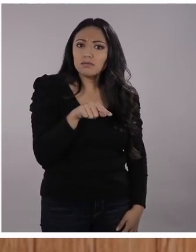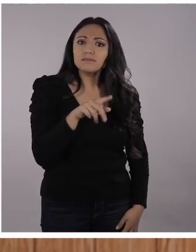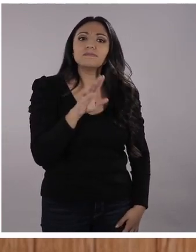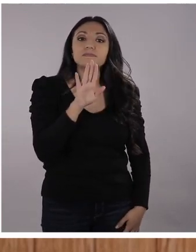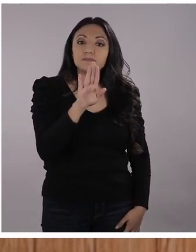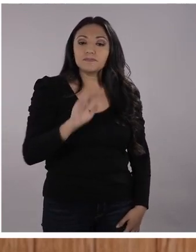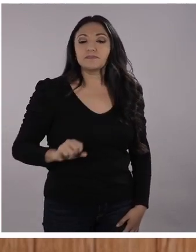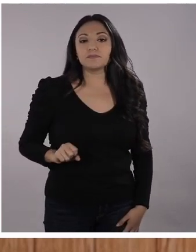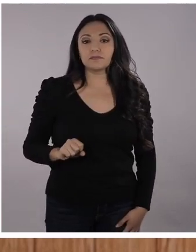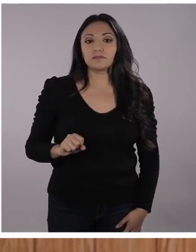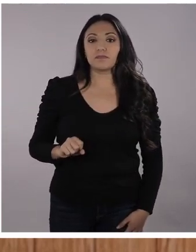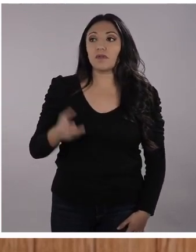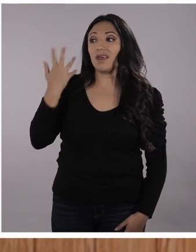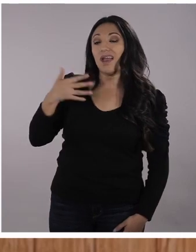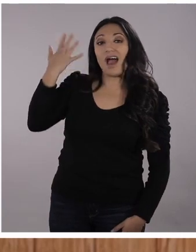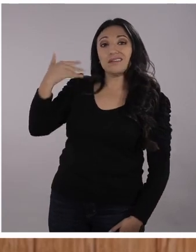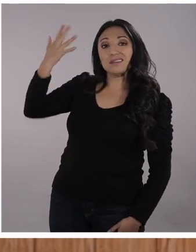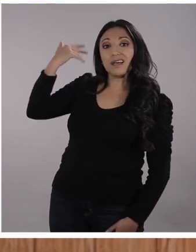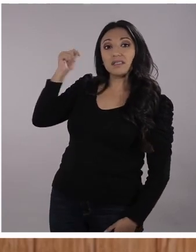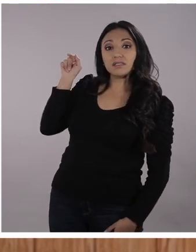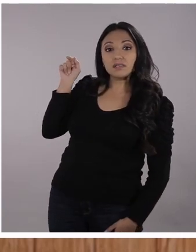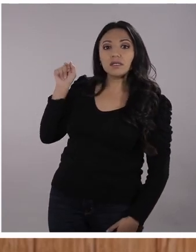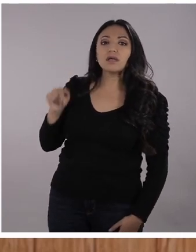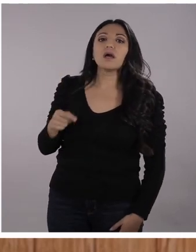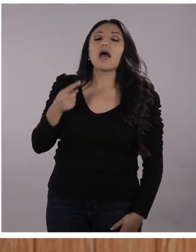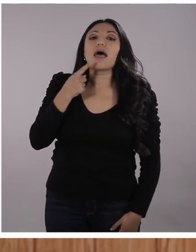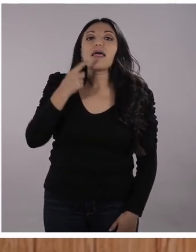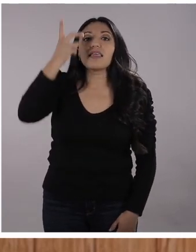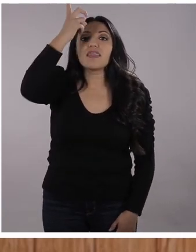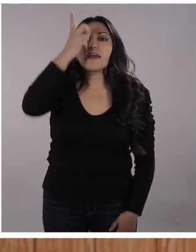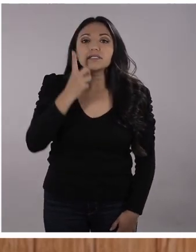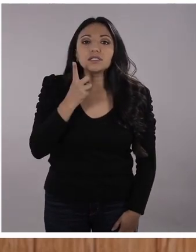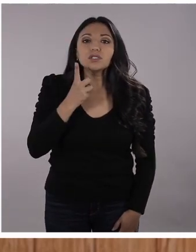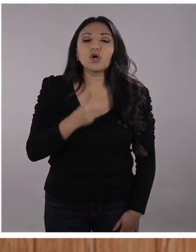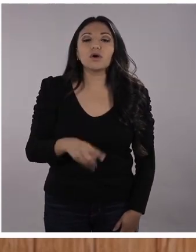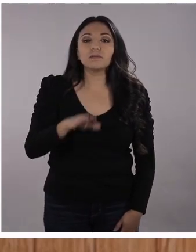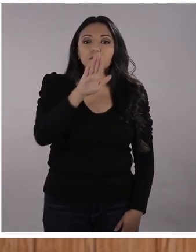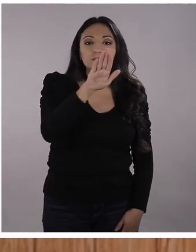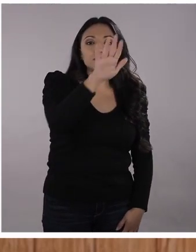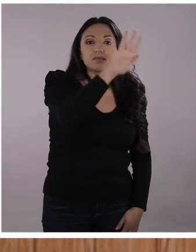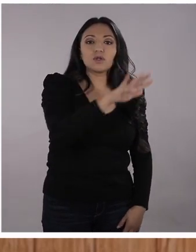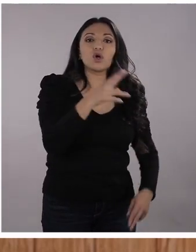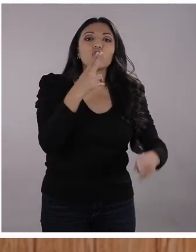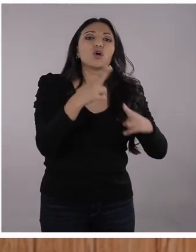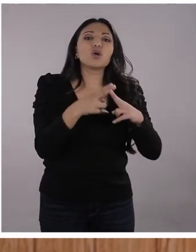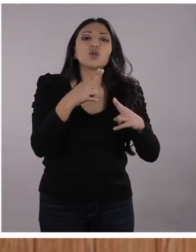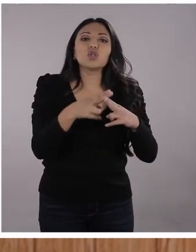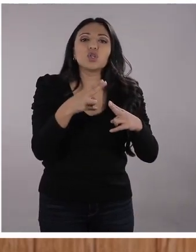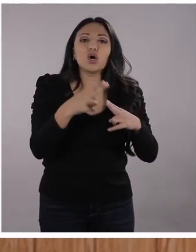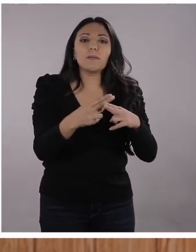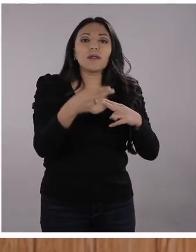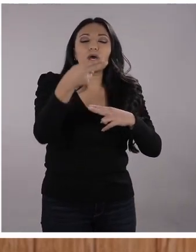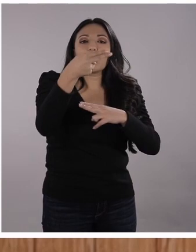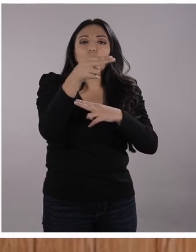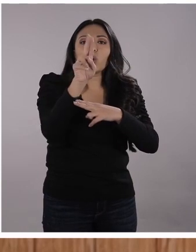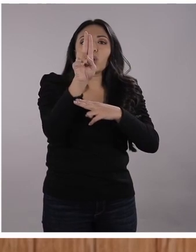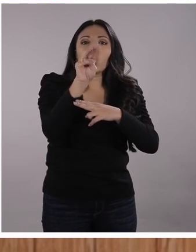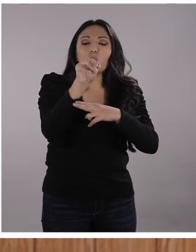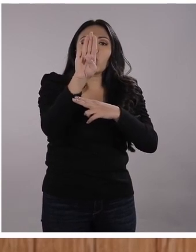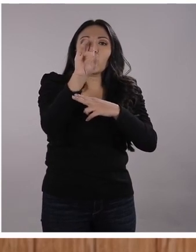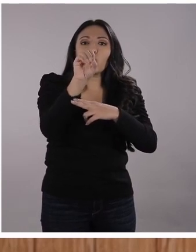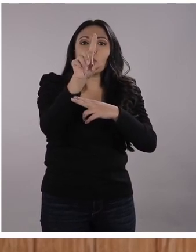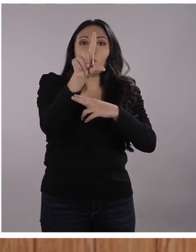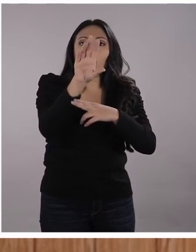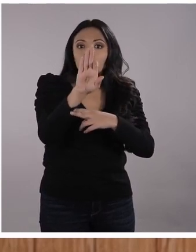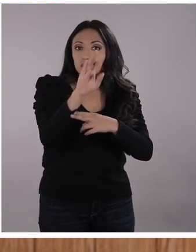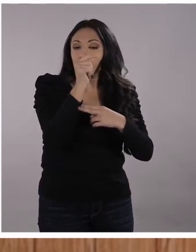Y los científicos de la época decidieron ponerle la corriente fría de Humboldt. No porque él era frío. No, no, si era